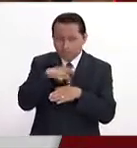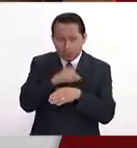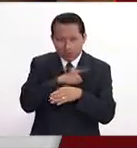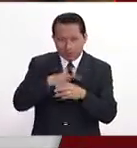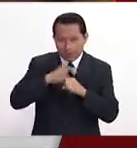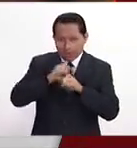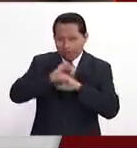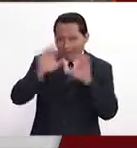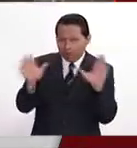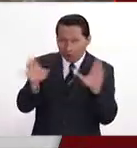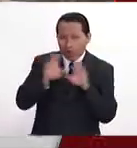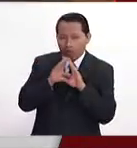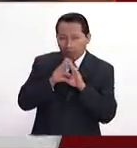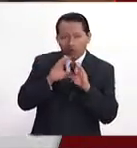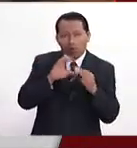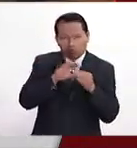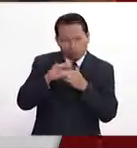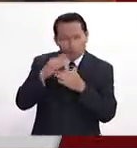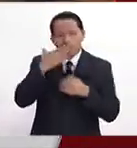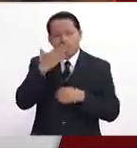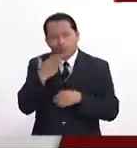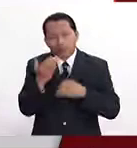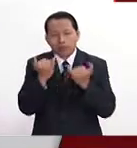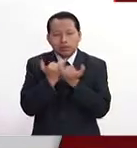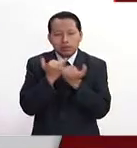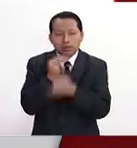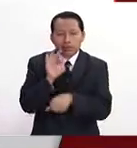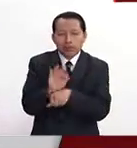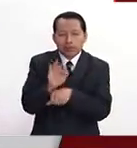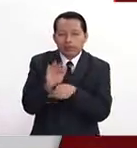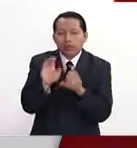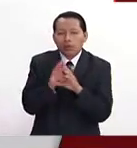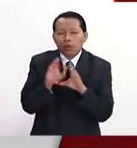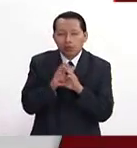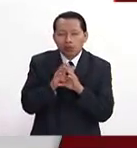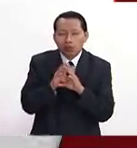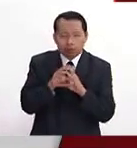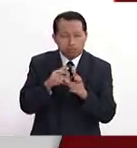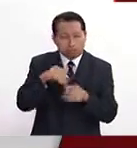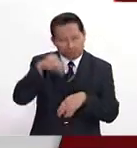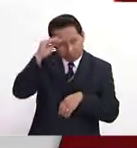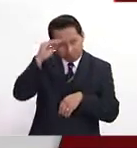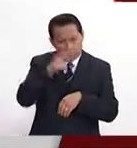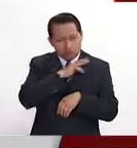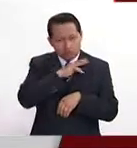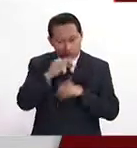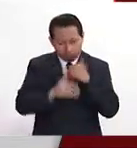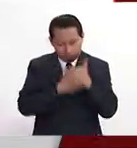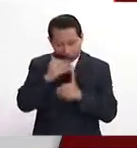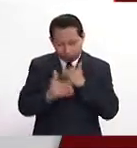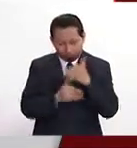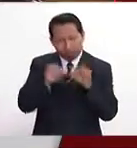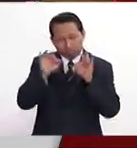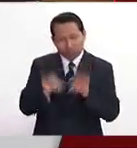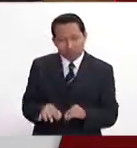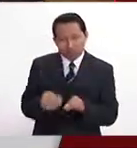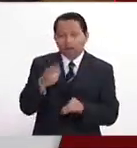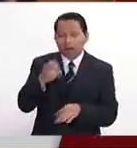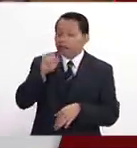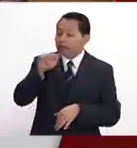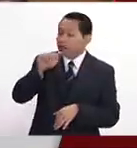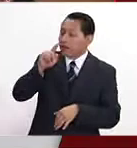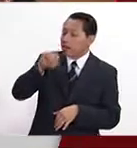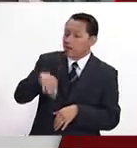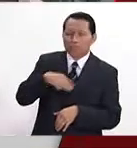clara, que tenga sentido, que tenga un impacto, digamos, posible y plausible. Y ya una vez con eso, el INADEM